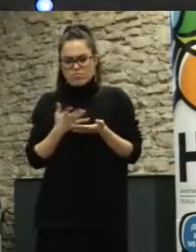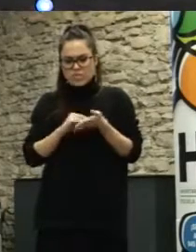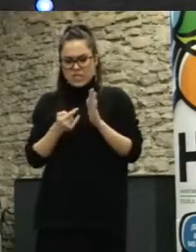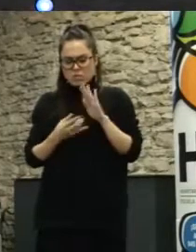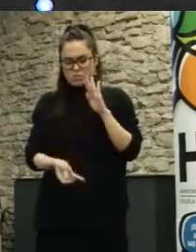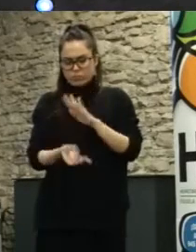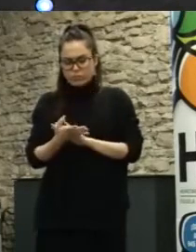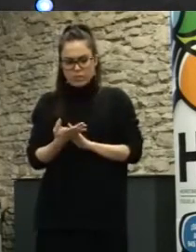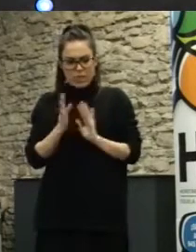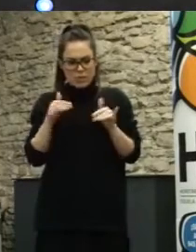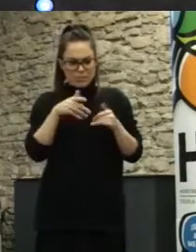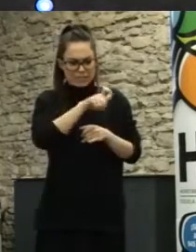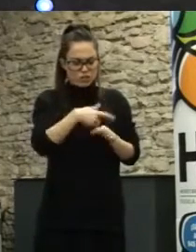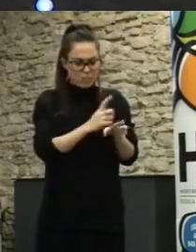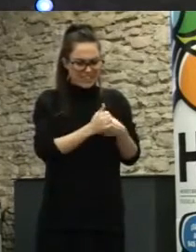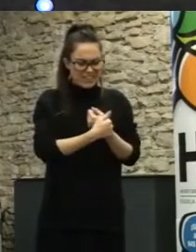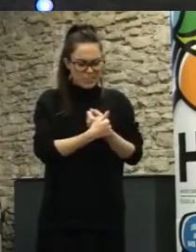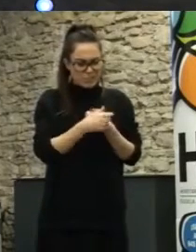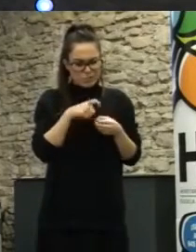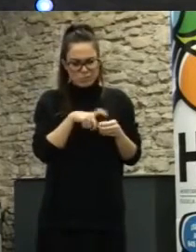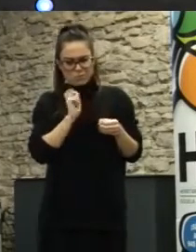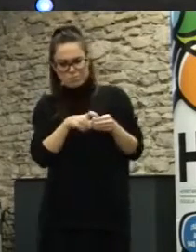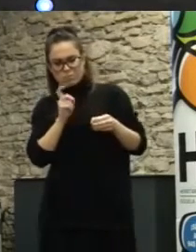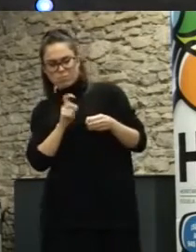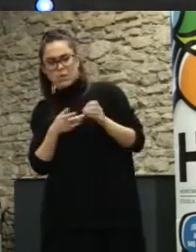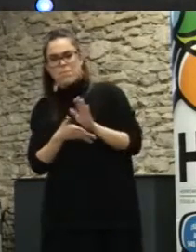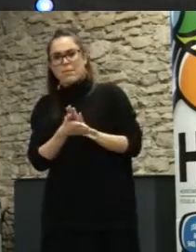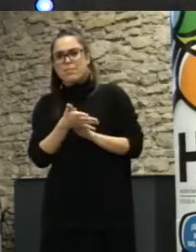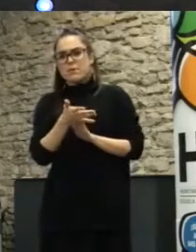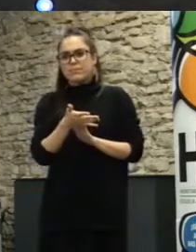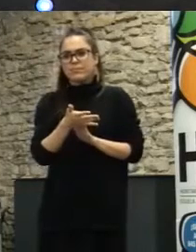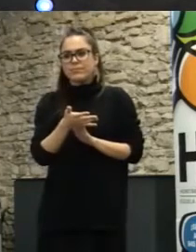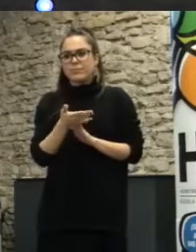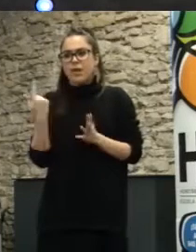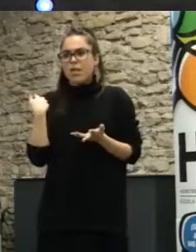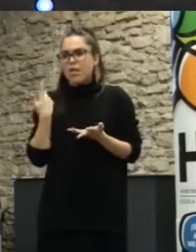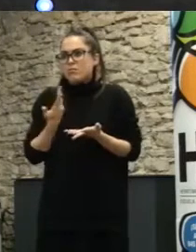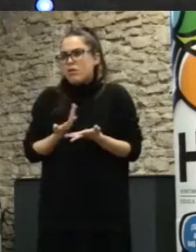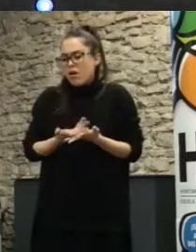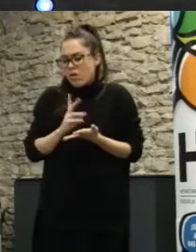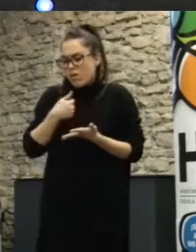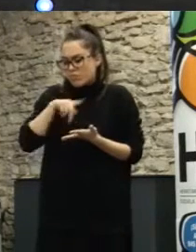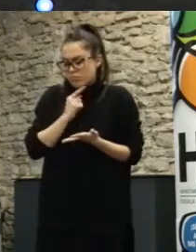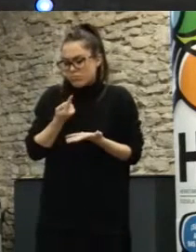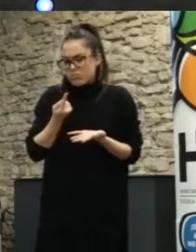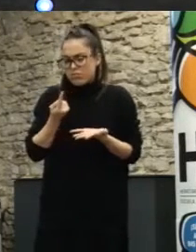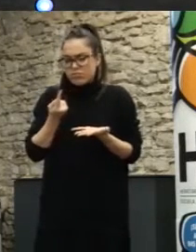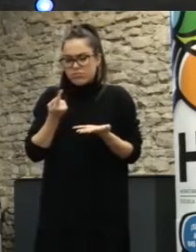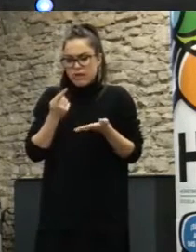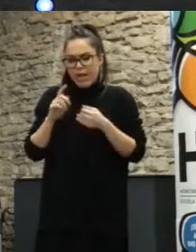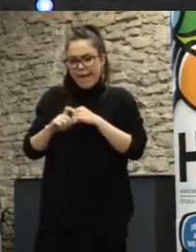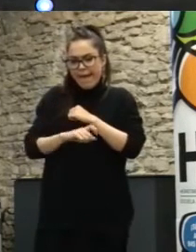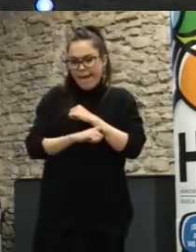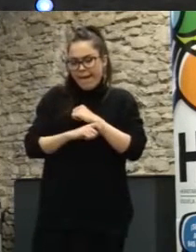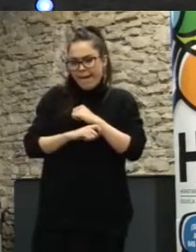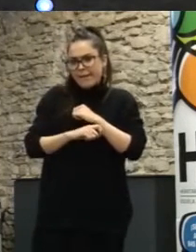Se había apostado por unas metodologías, por unas técnicas, que ciertamente no se habían alcanzado los objetivos que